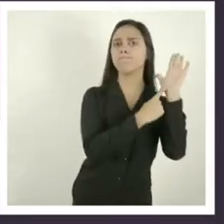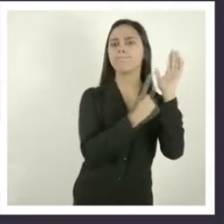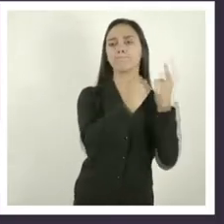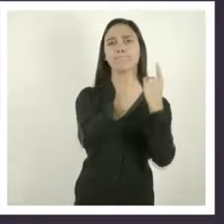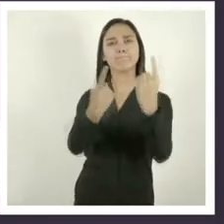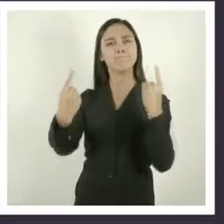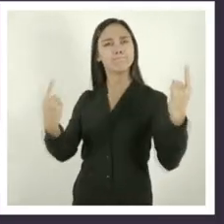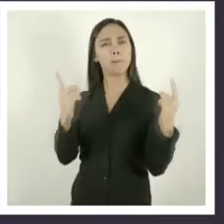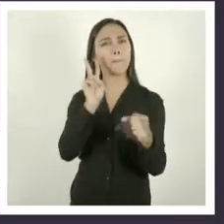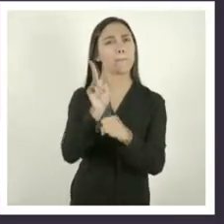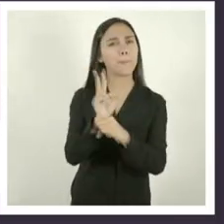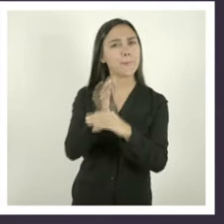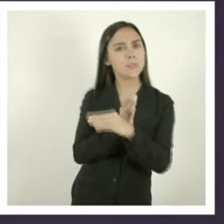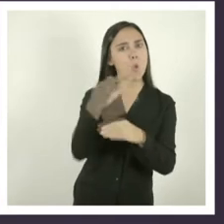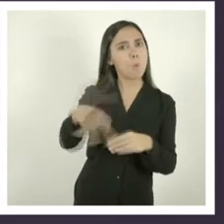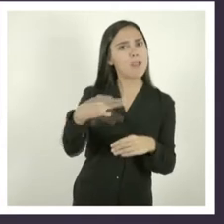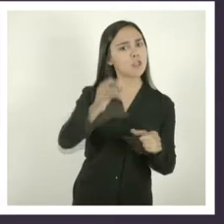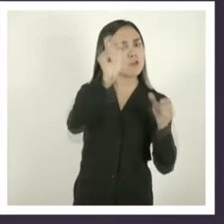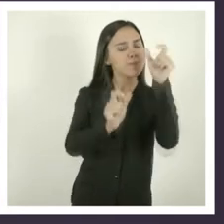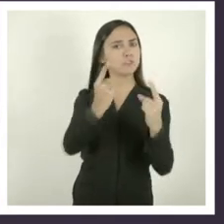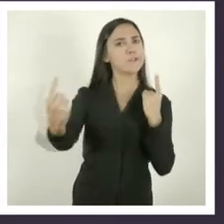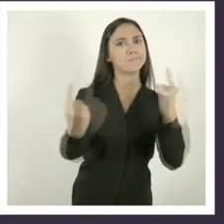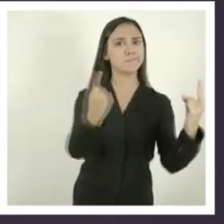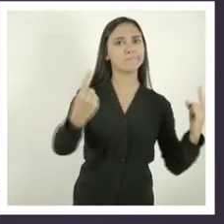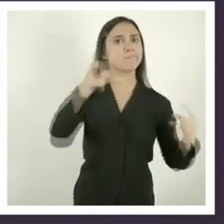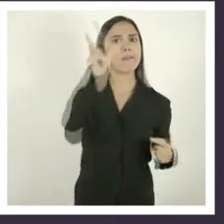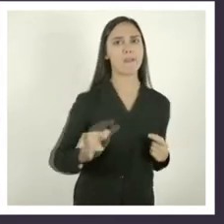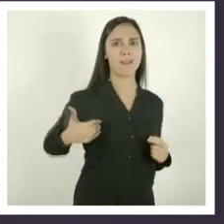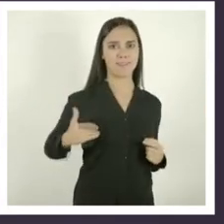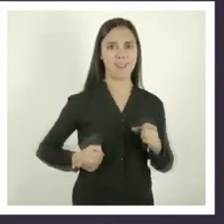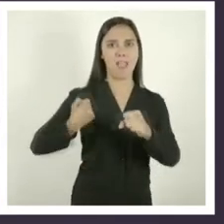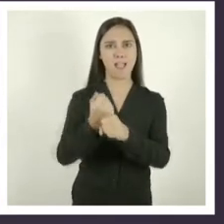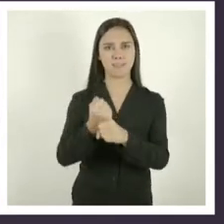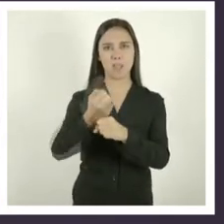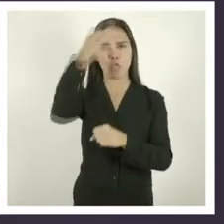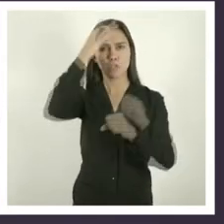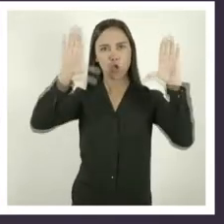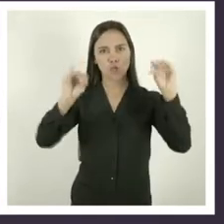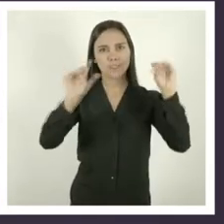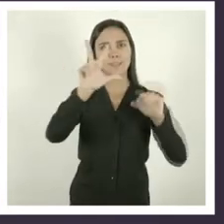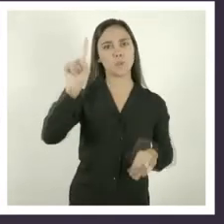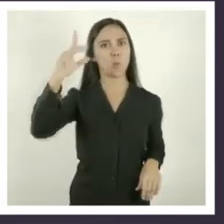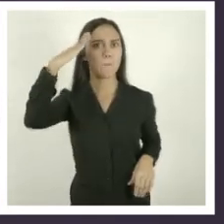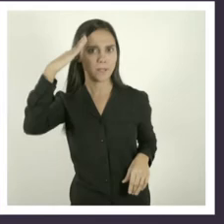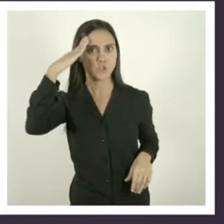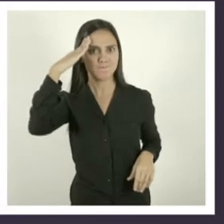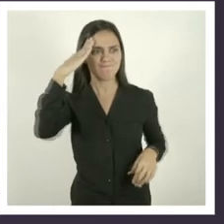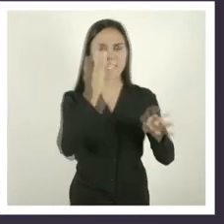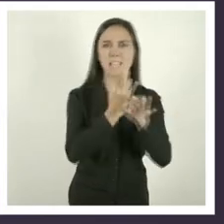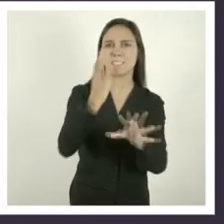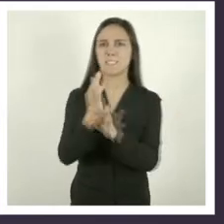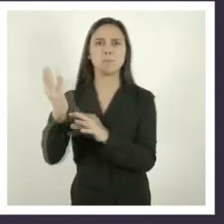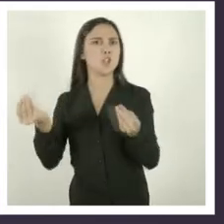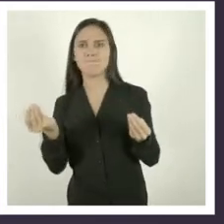aislamiento social preventivo y obligatorio para toda la población argentina hasta las 24 horas del 31 de marzo,